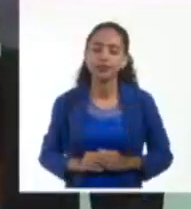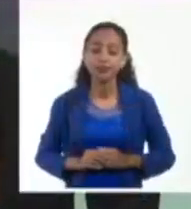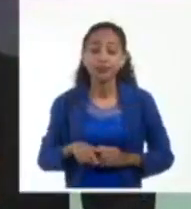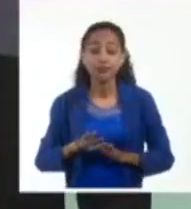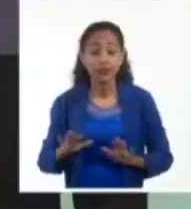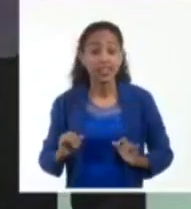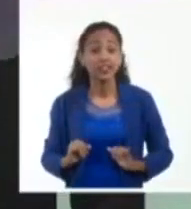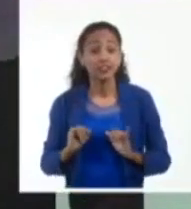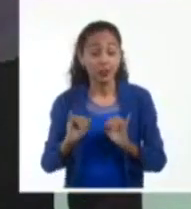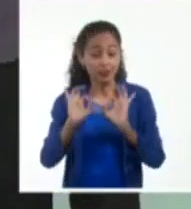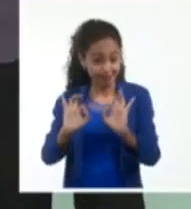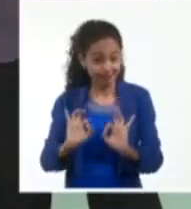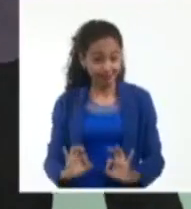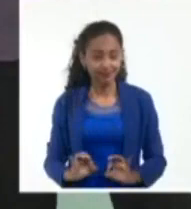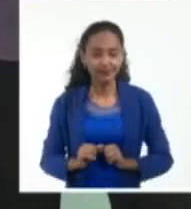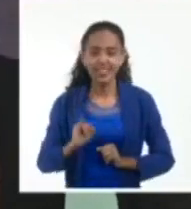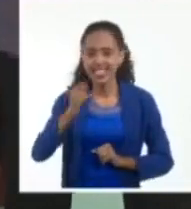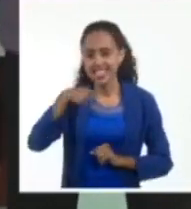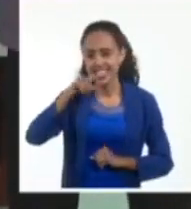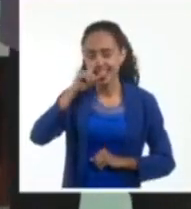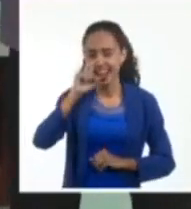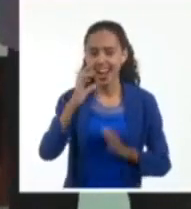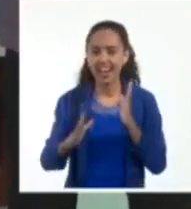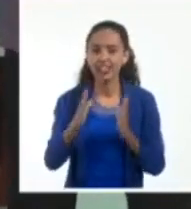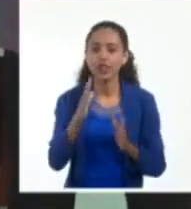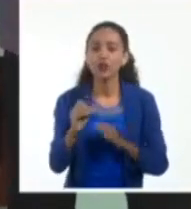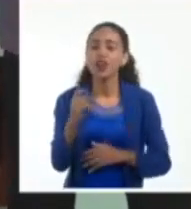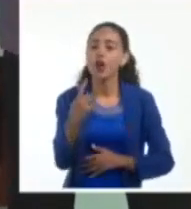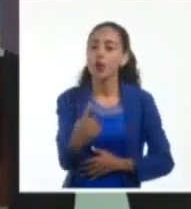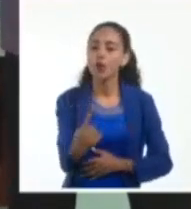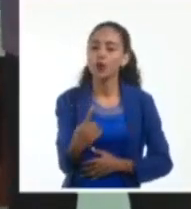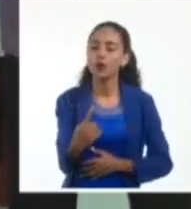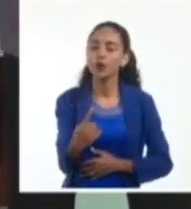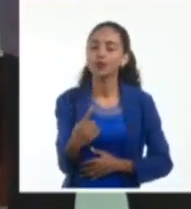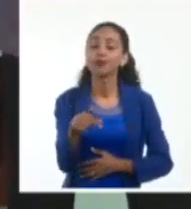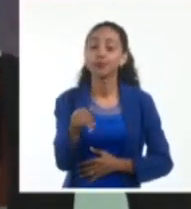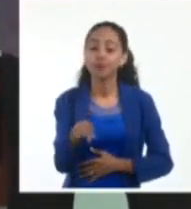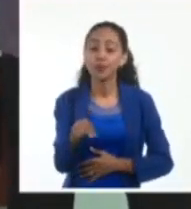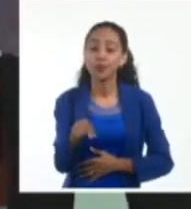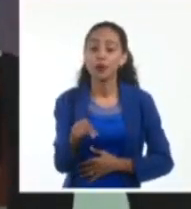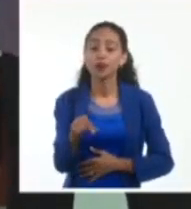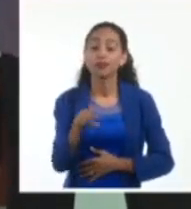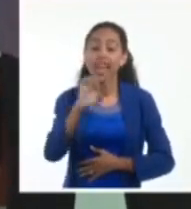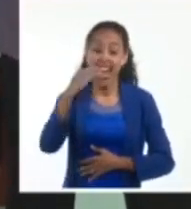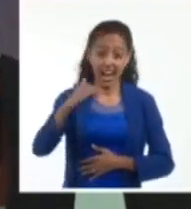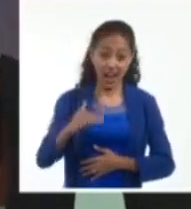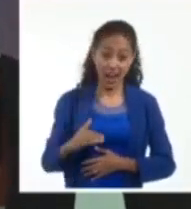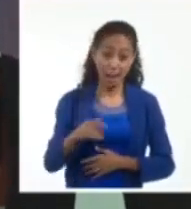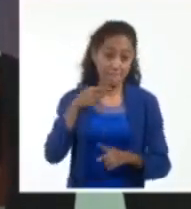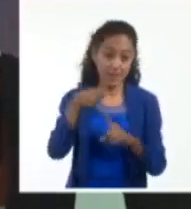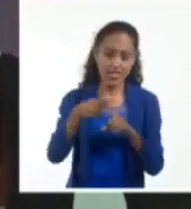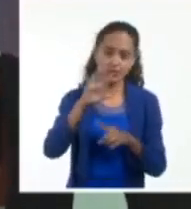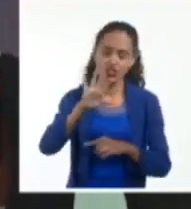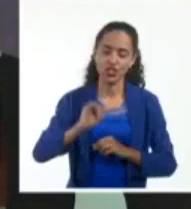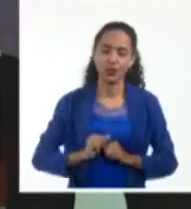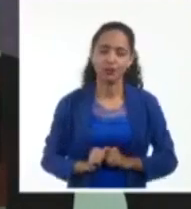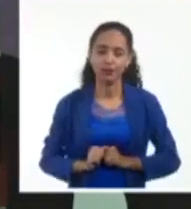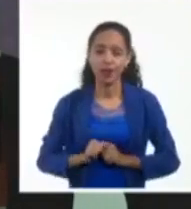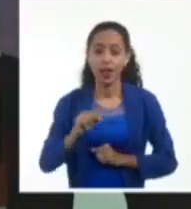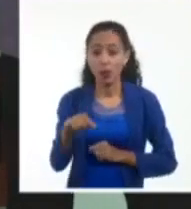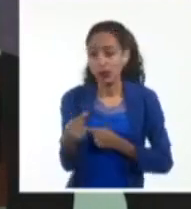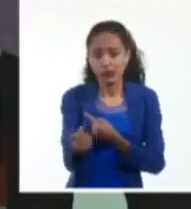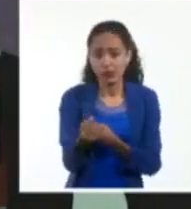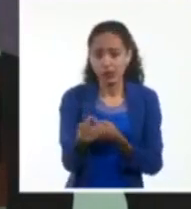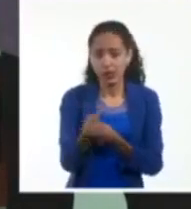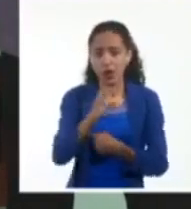son las precisiones. Ya un huracán categoría 1 en las cabas africinas, un máximo de 5, se acerca a la región